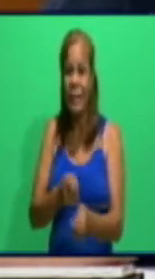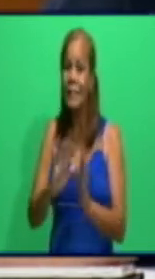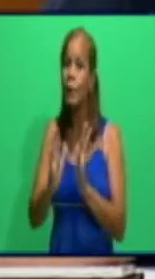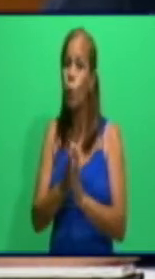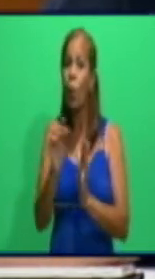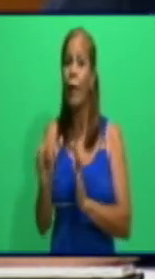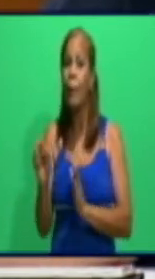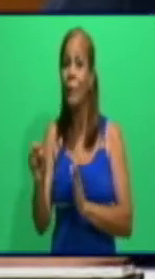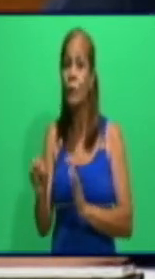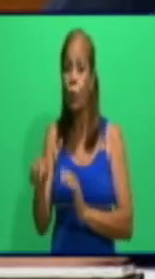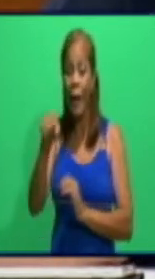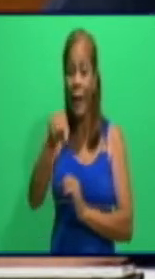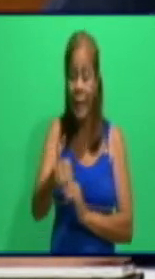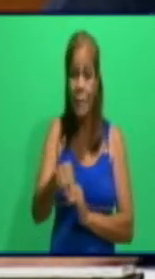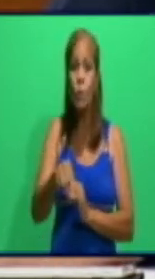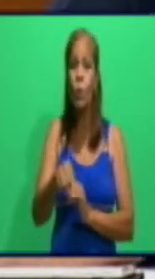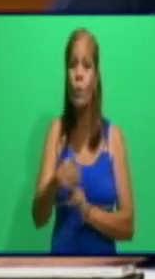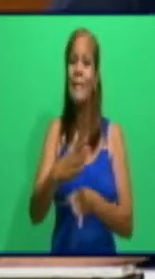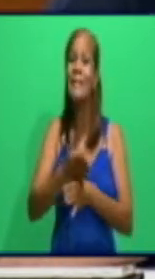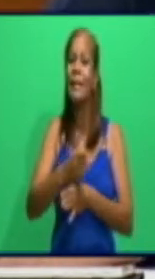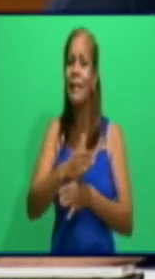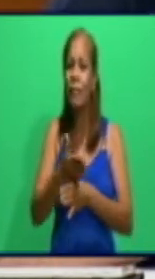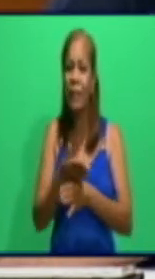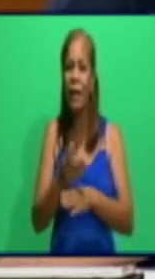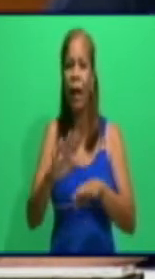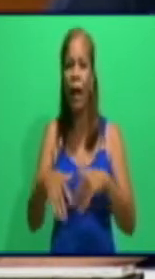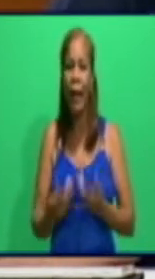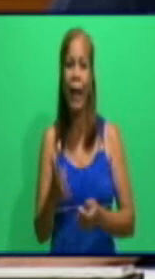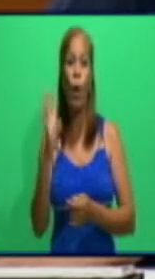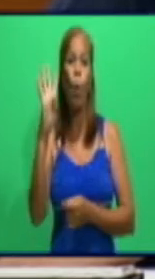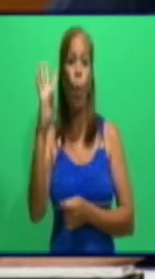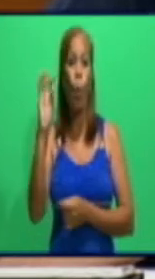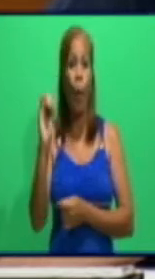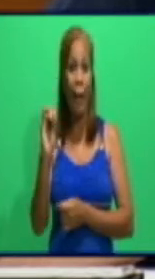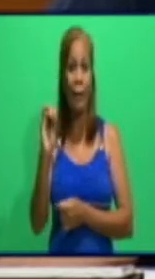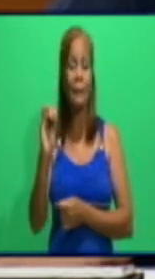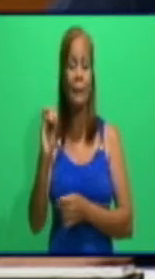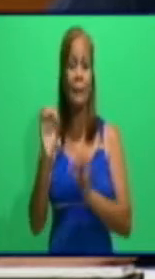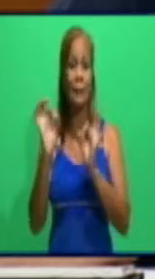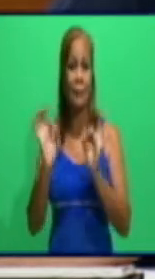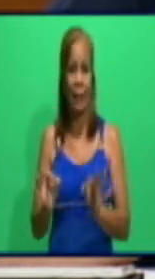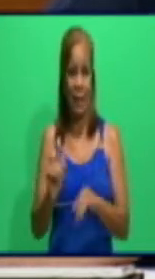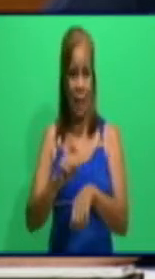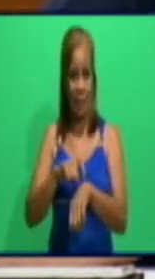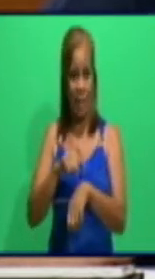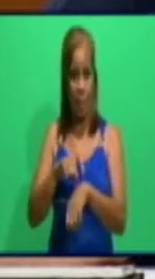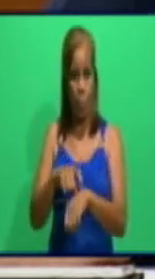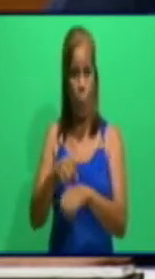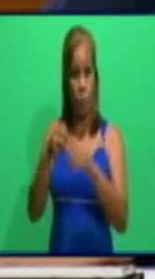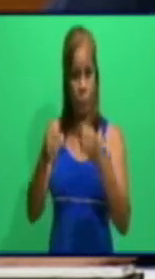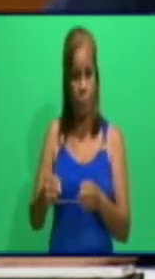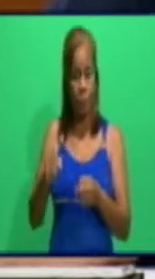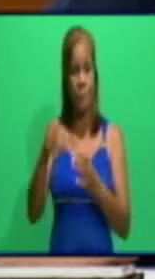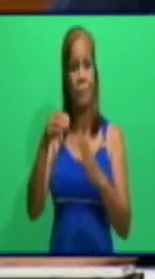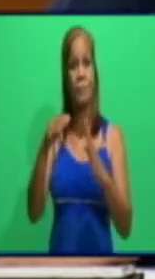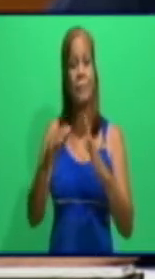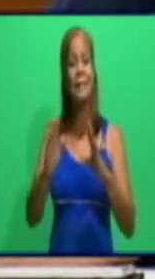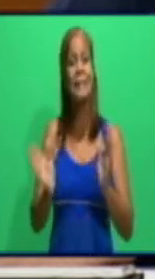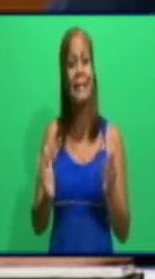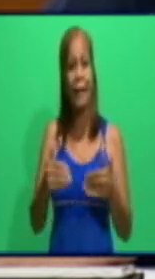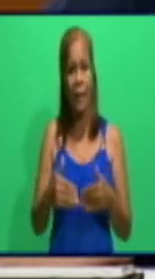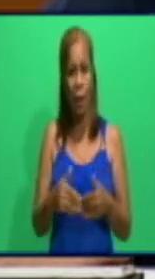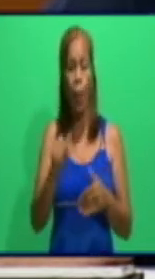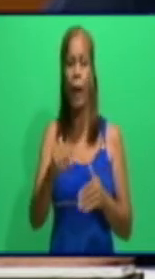significa una cuarentena. En estas salas, en el césped, ahí se trabaja, ahí las pacientes están